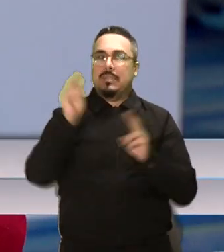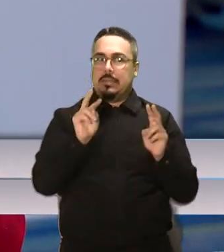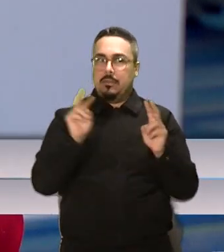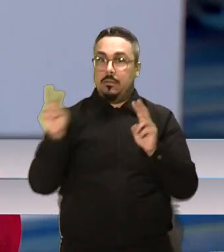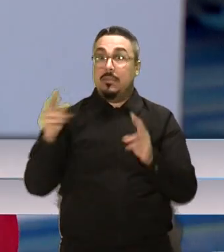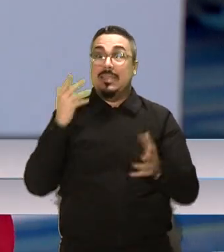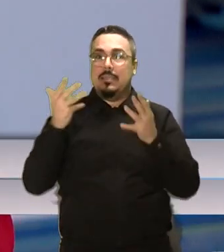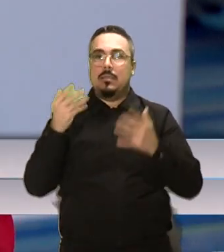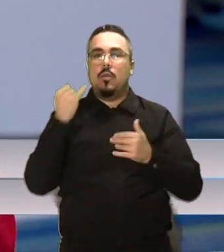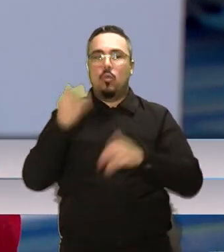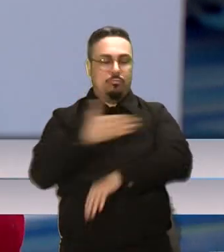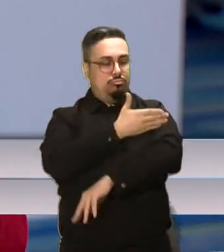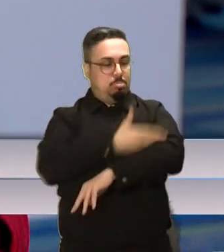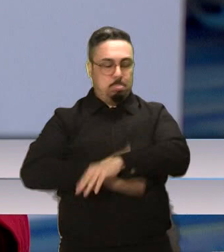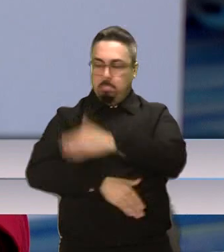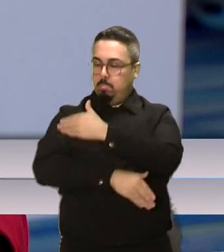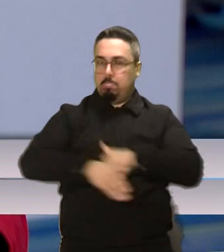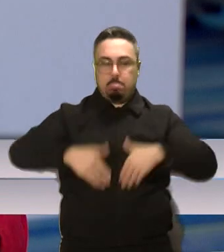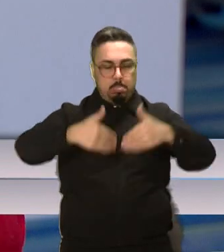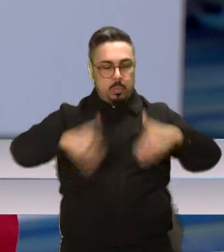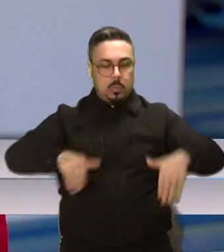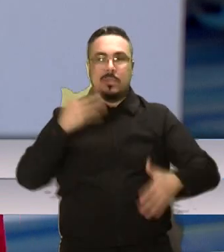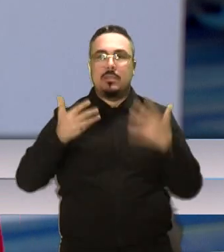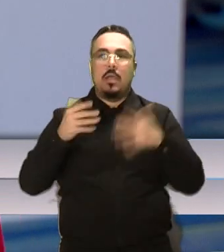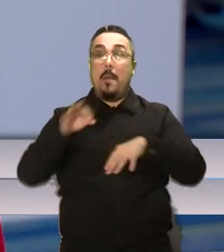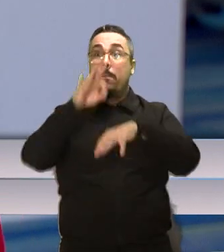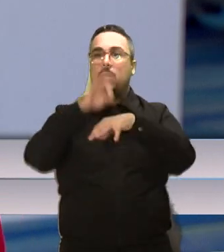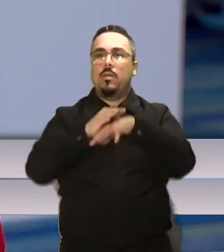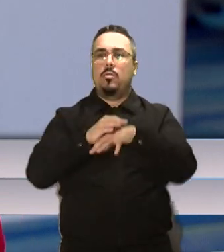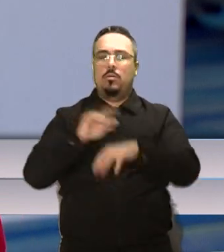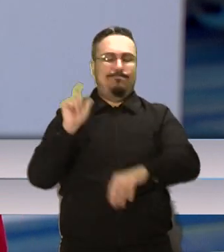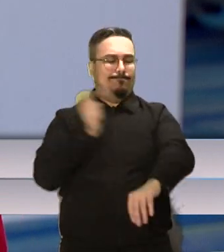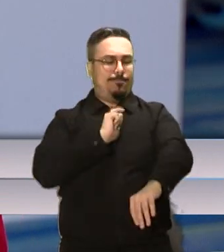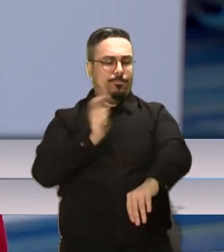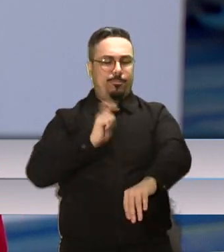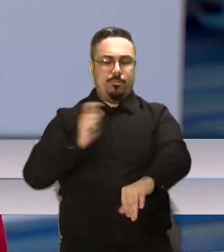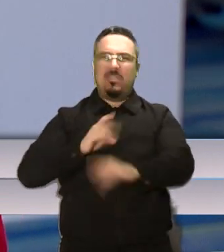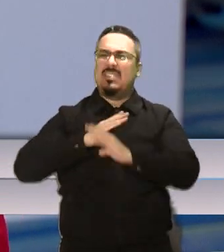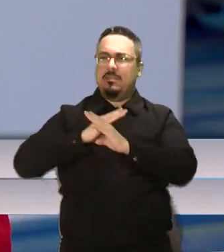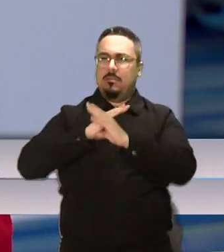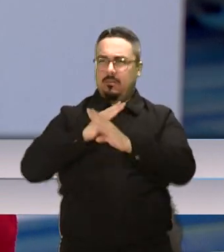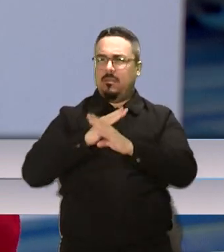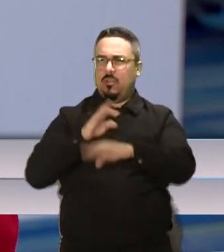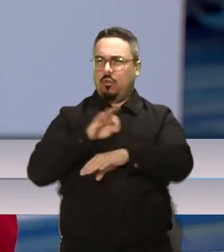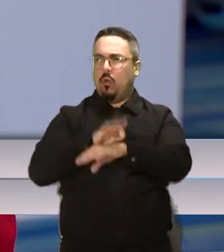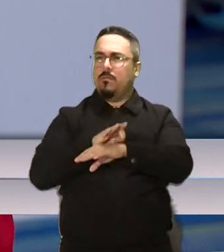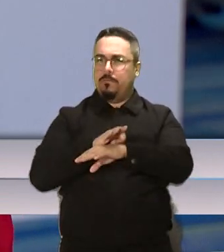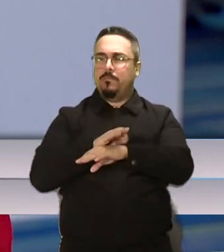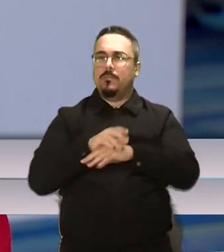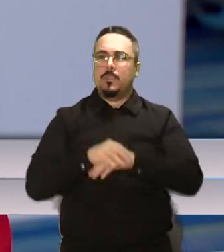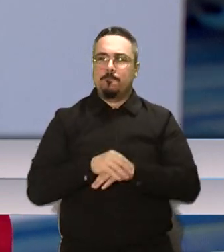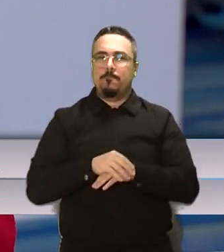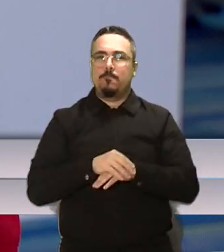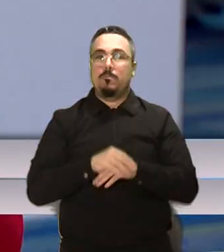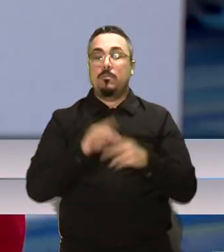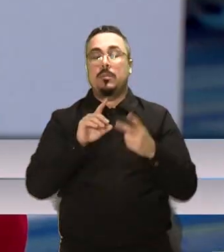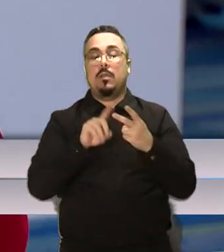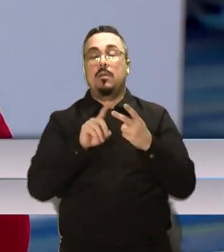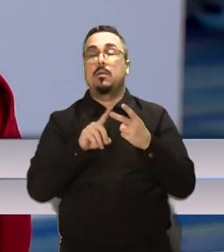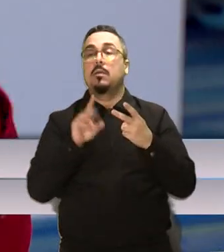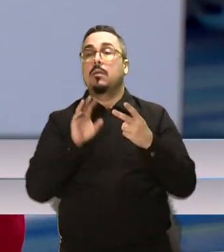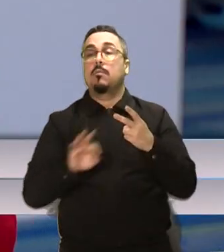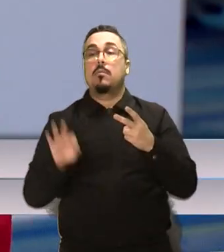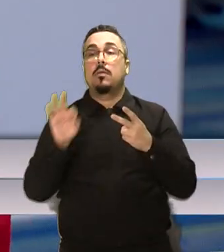expuesta, que esté utilizando repelentes de mosquitos para evitar esa picada de mosquitos. Importante en nuestros hogares